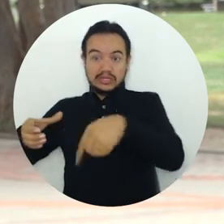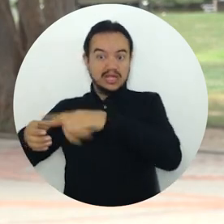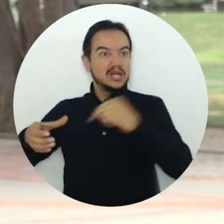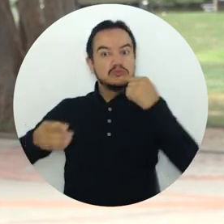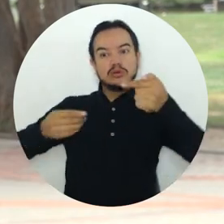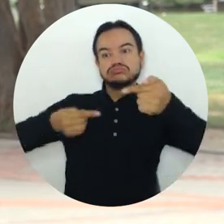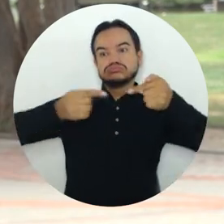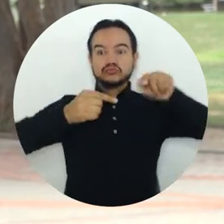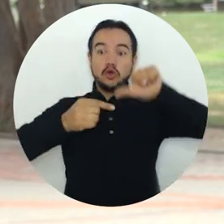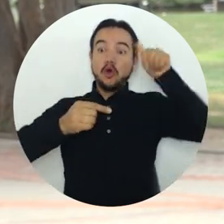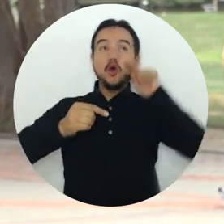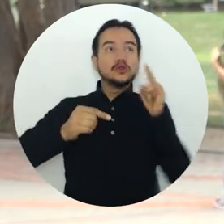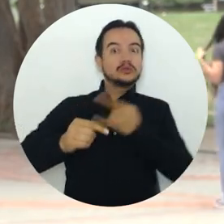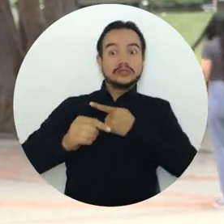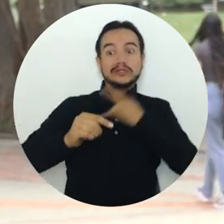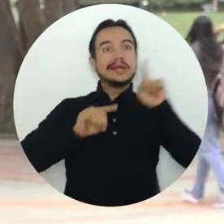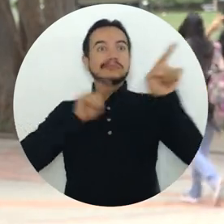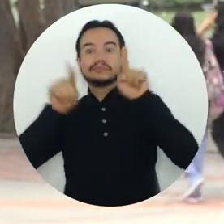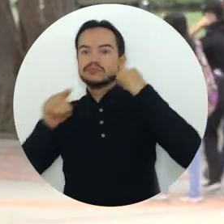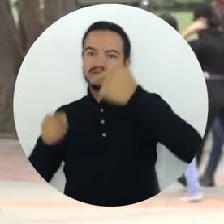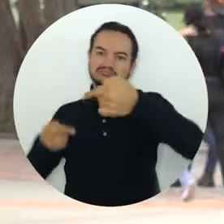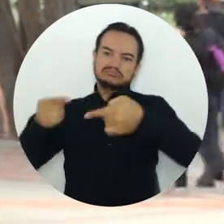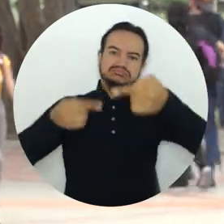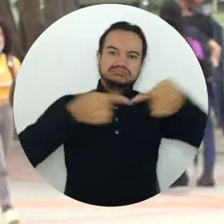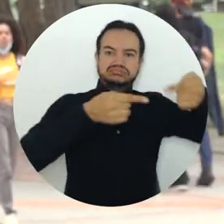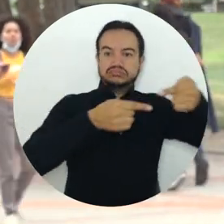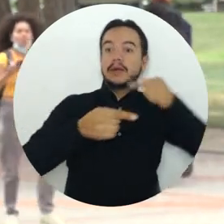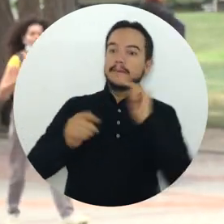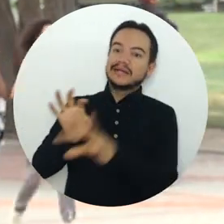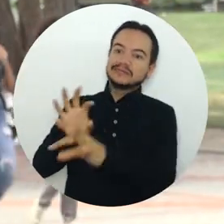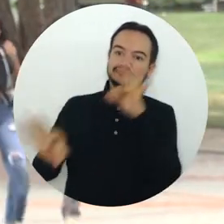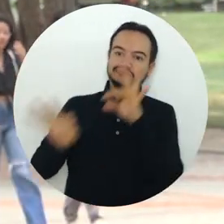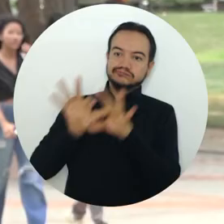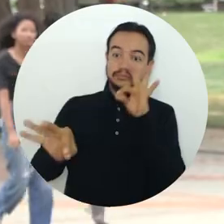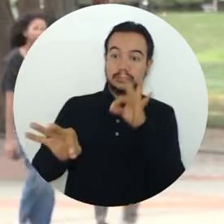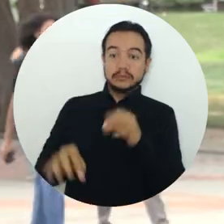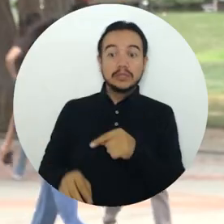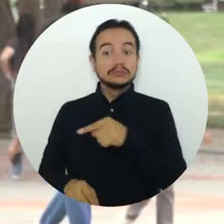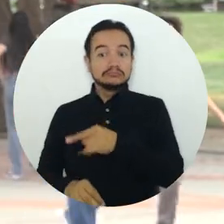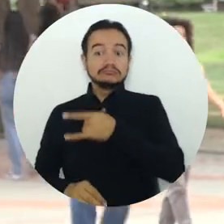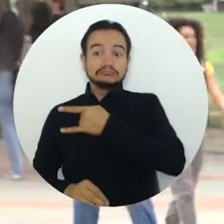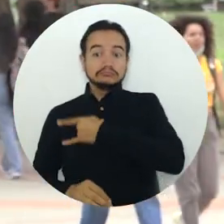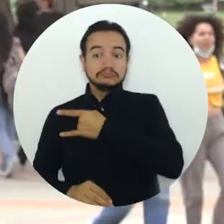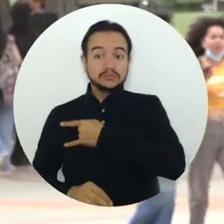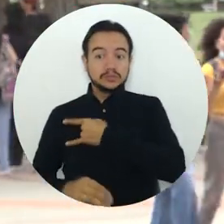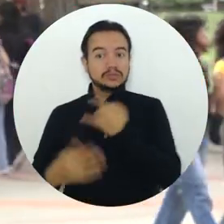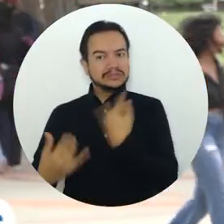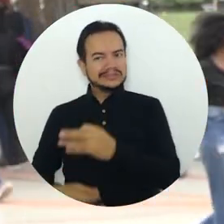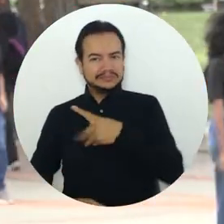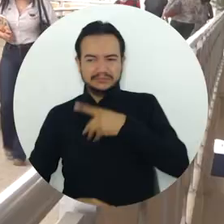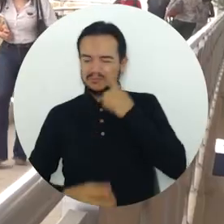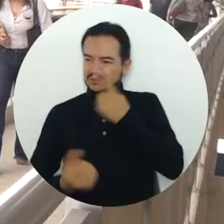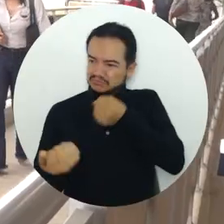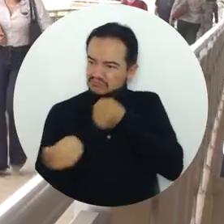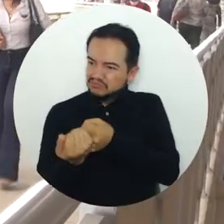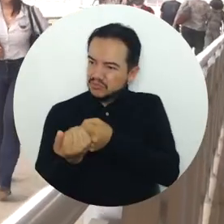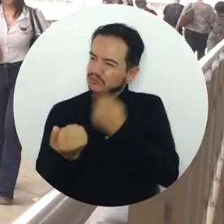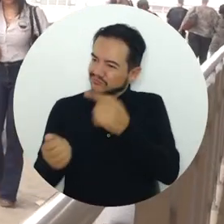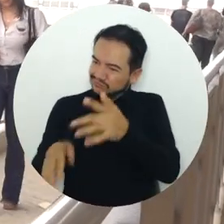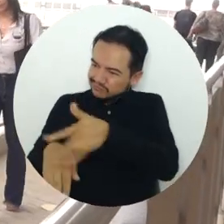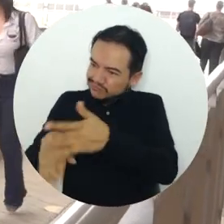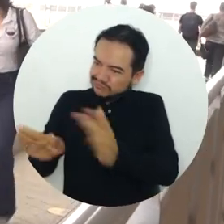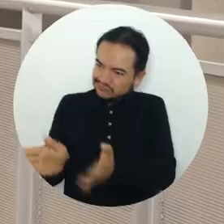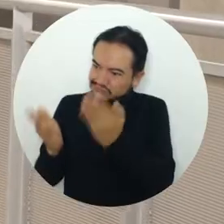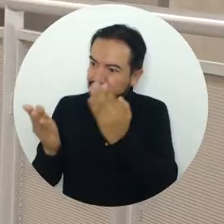de otras universidades del mundo para obtener estas becas. Pero sí, digamos que la universidad está interesada en que los profesores